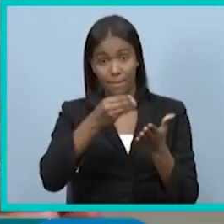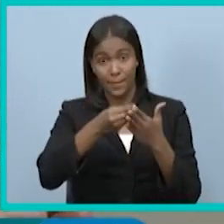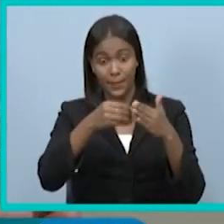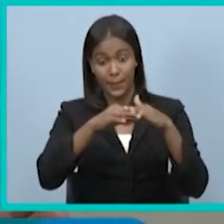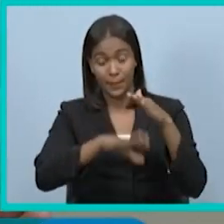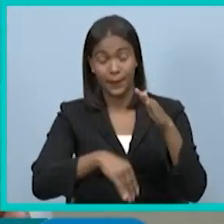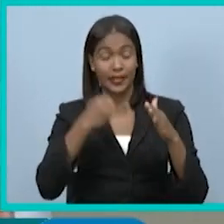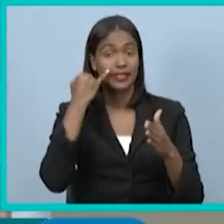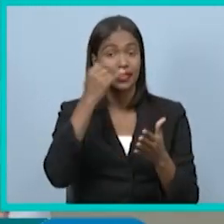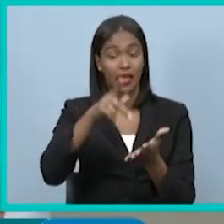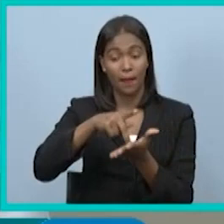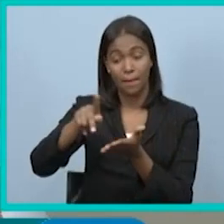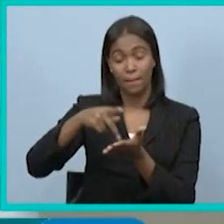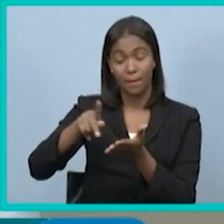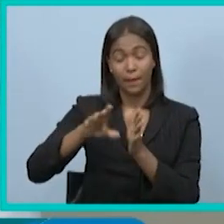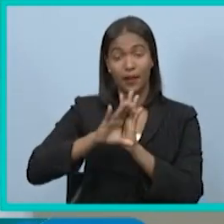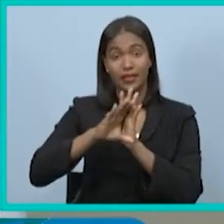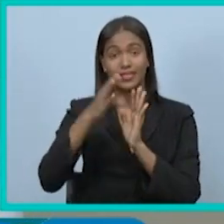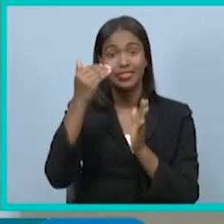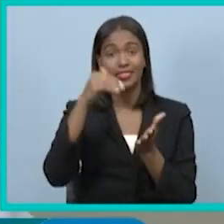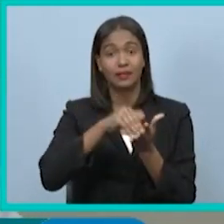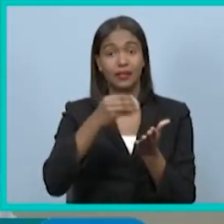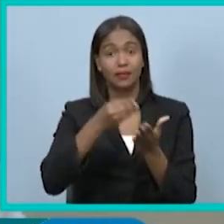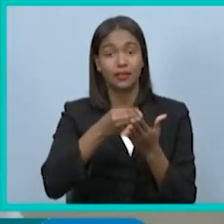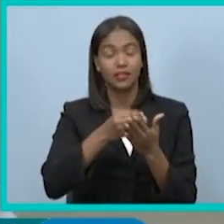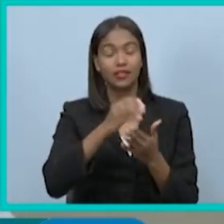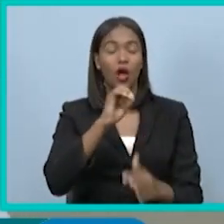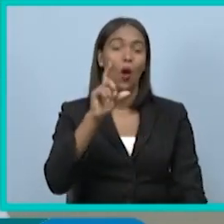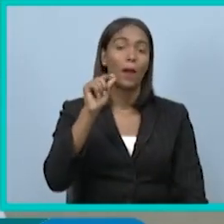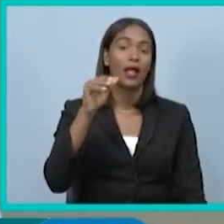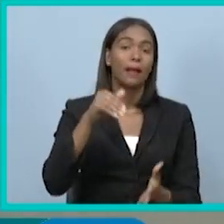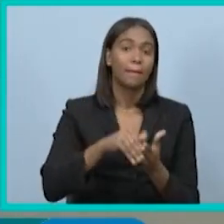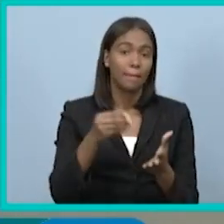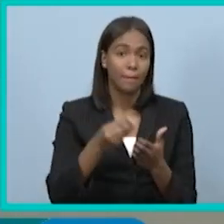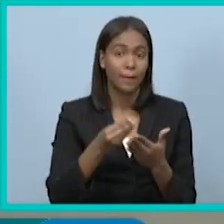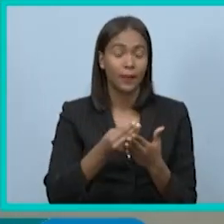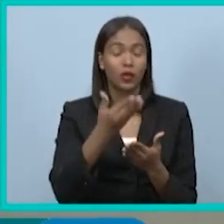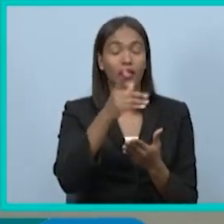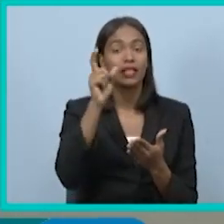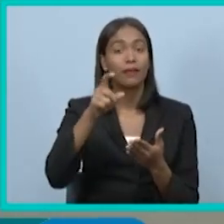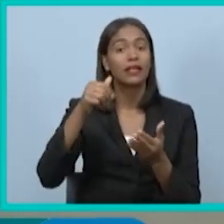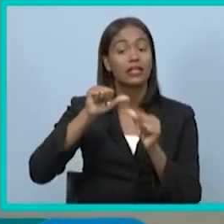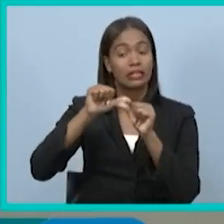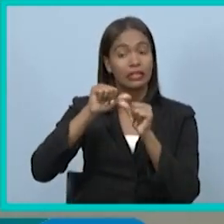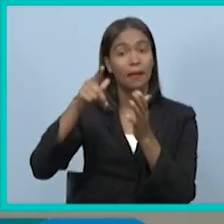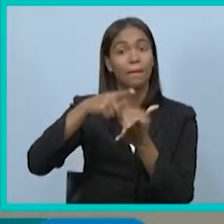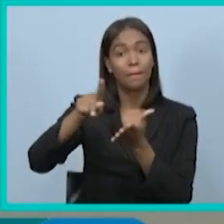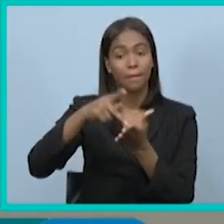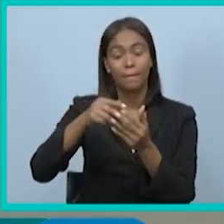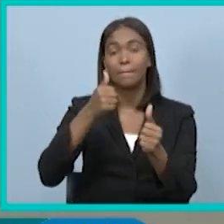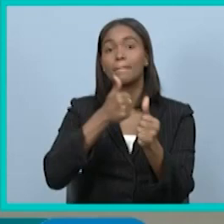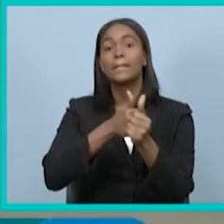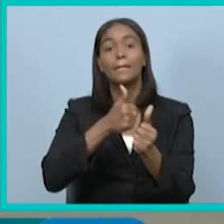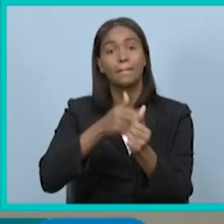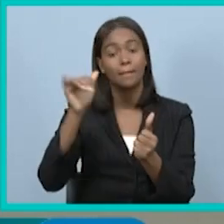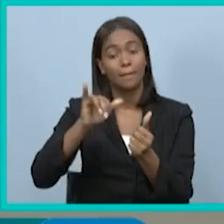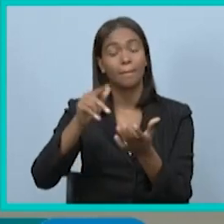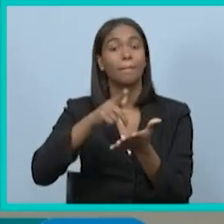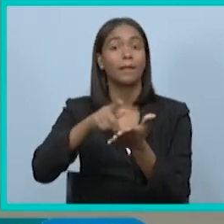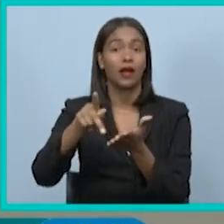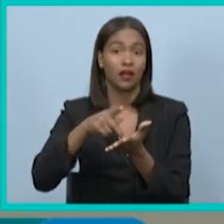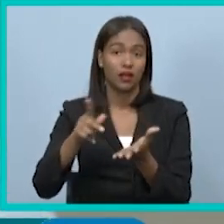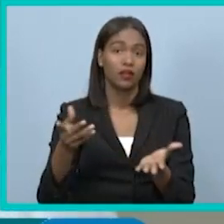Si usted le paga a su doméstica, por ejemplo, 15 mil pesos o 20 mil pesos, usted tiene que seguirle pagando lo mismo que le pagaban.